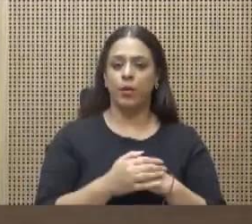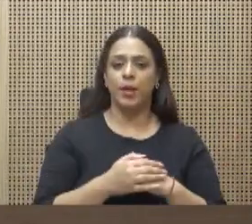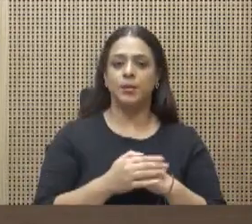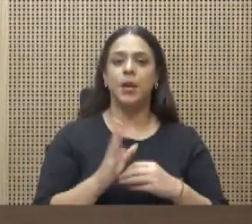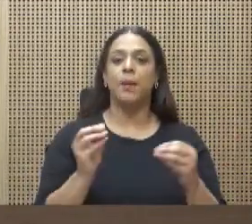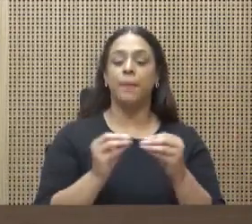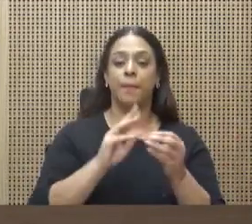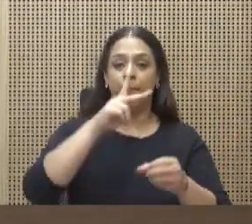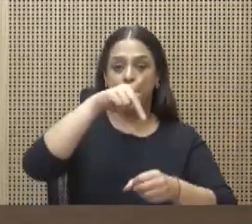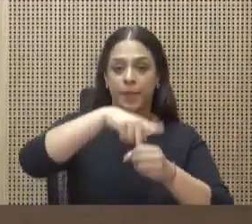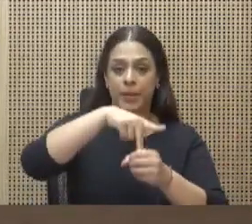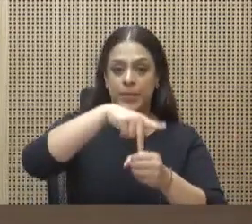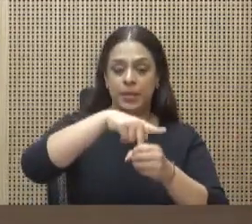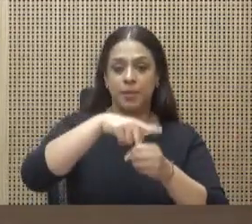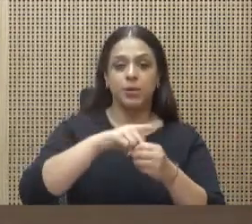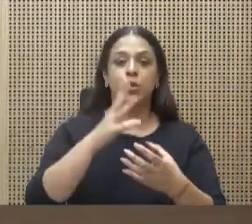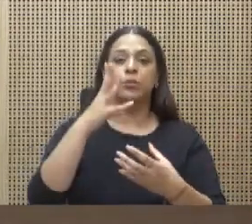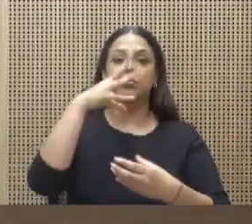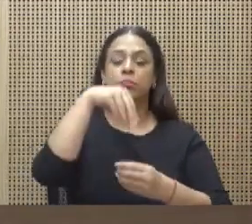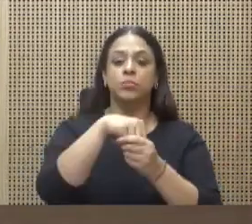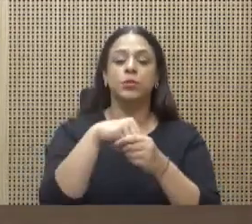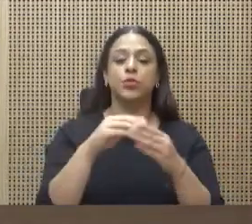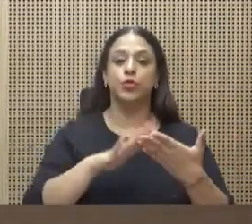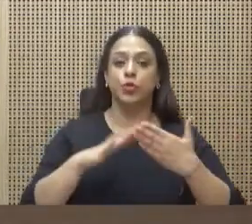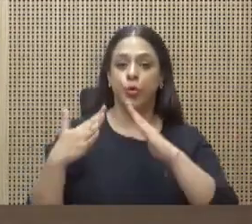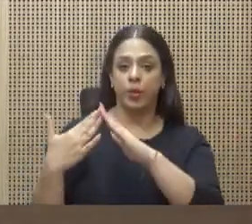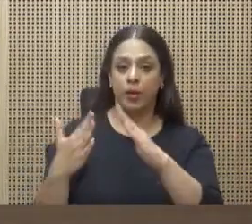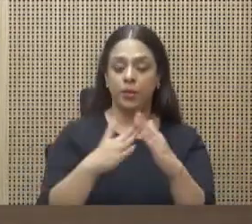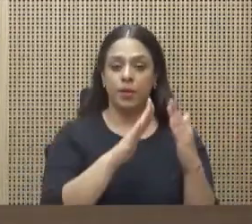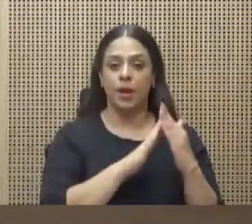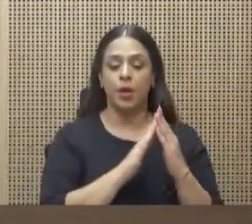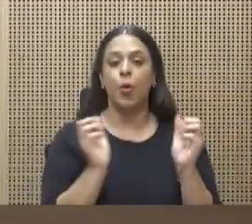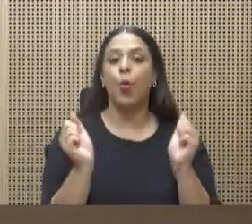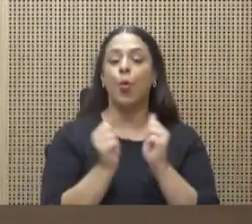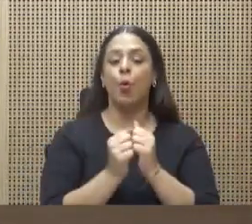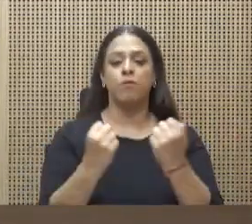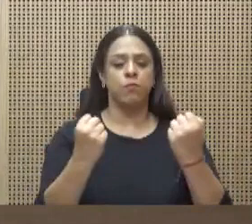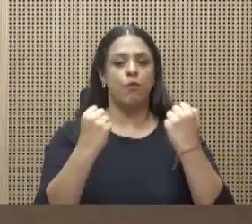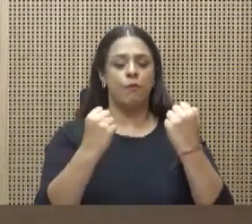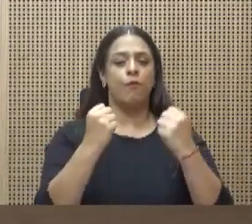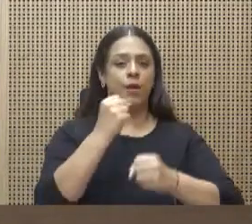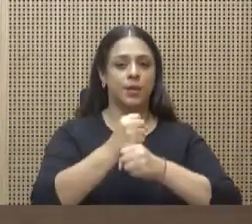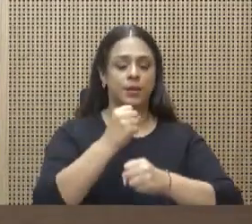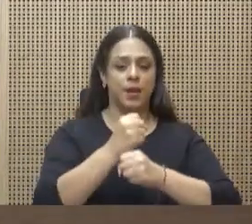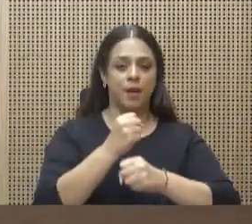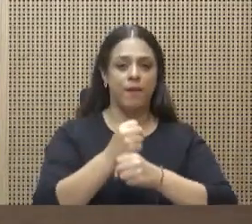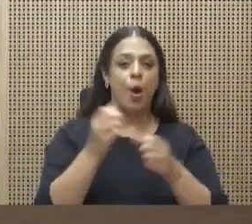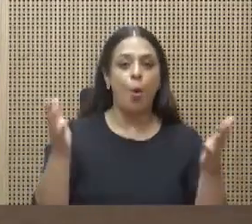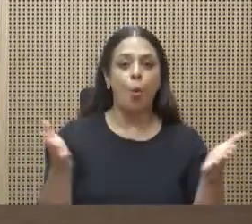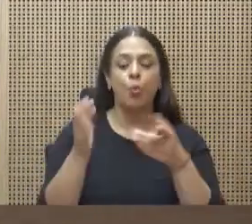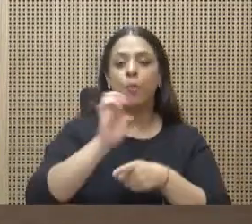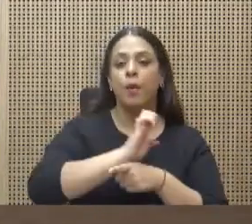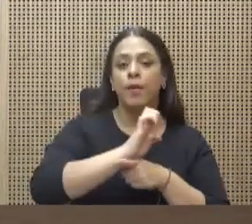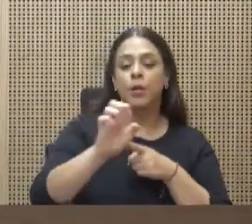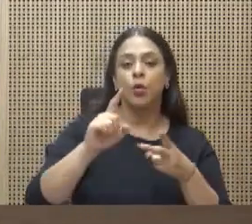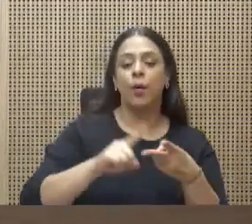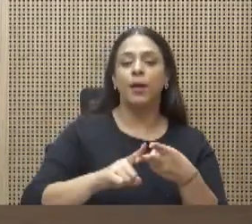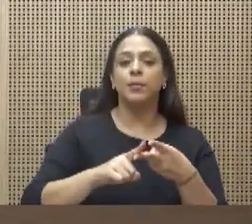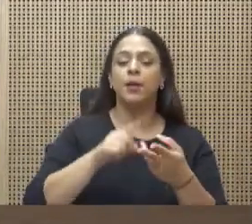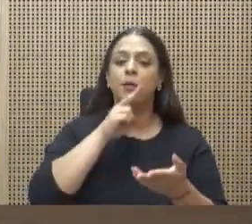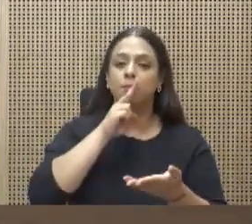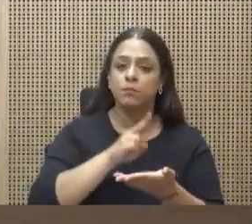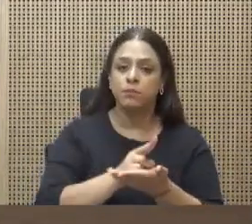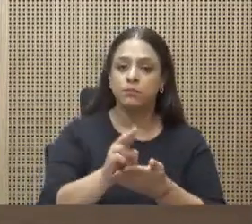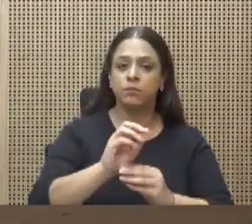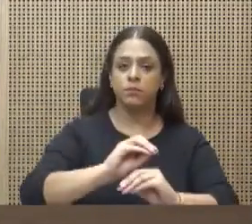ciudadano, junto con un fuerte trabajo de promoción de la ética, la transparencia y la rendición de cuentas.